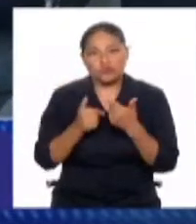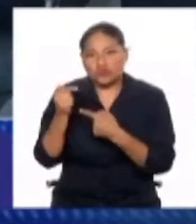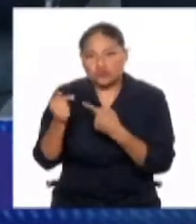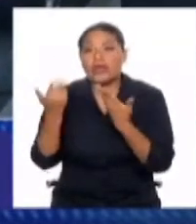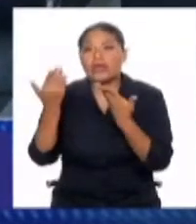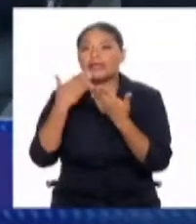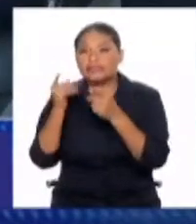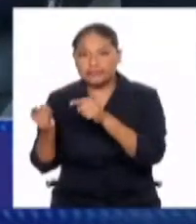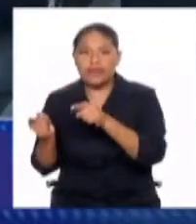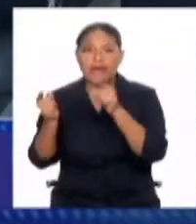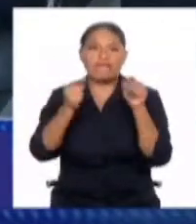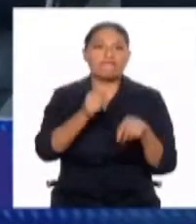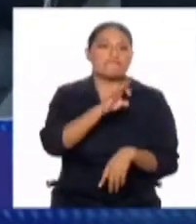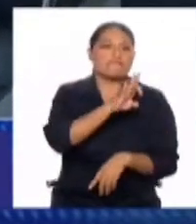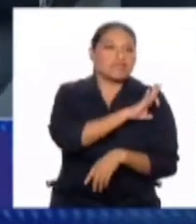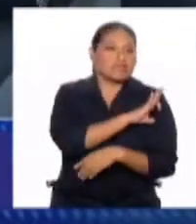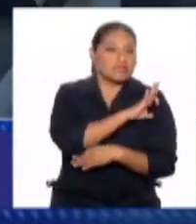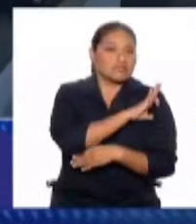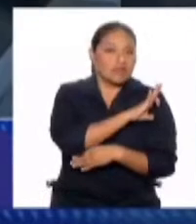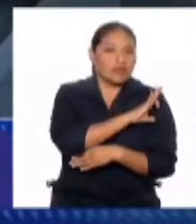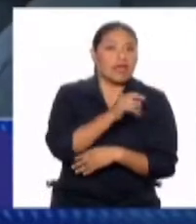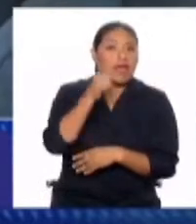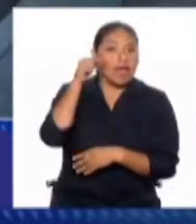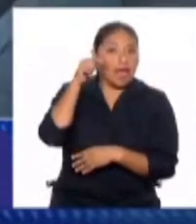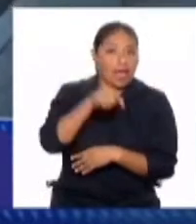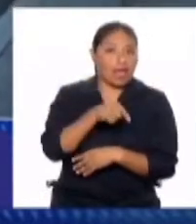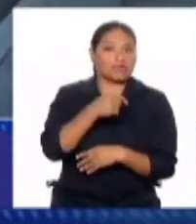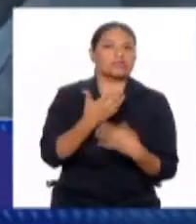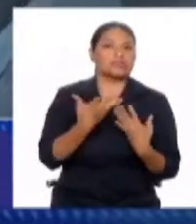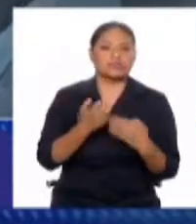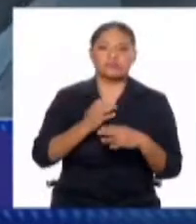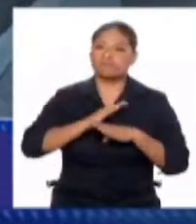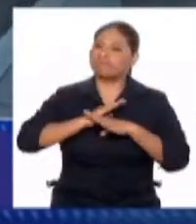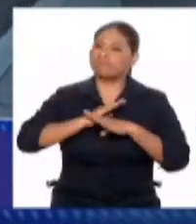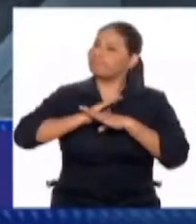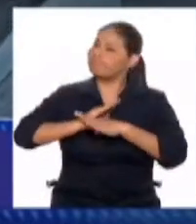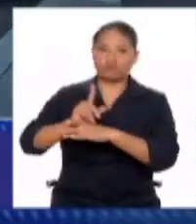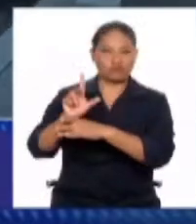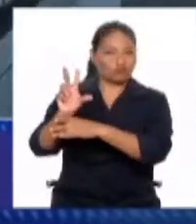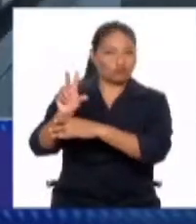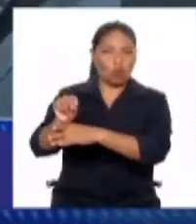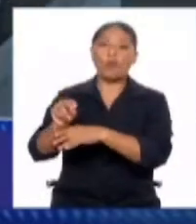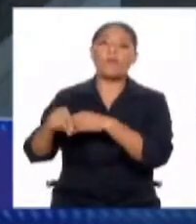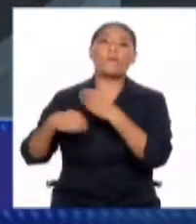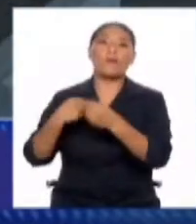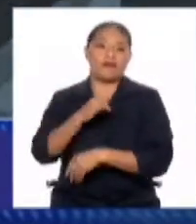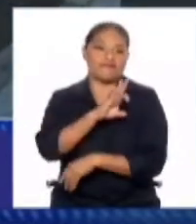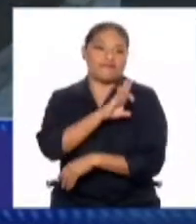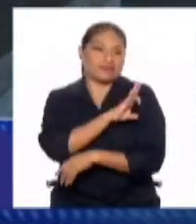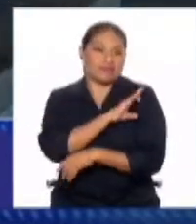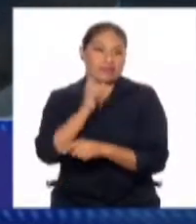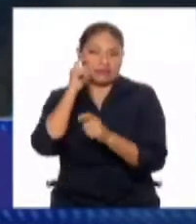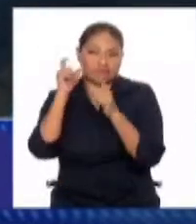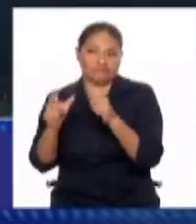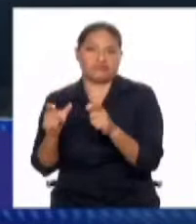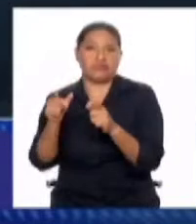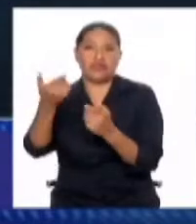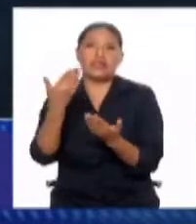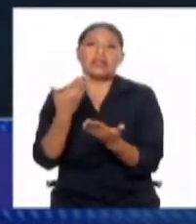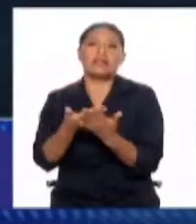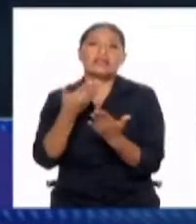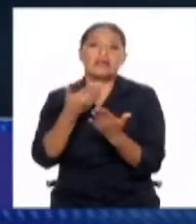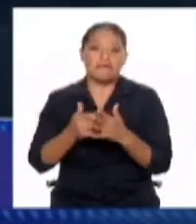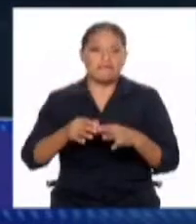tengo entendido de que también se va a oponer a esta solicitud porque tendría que acreditar